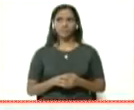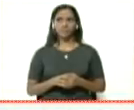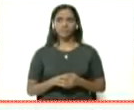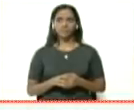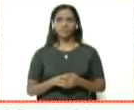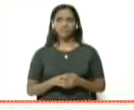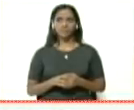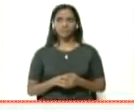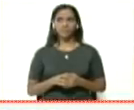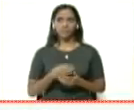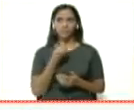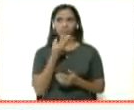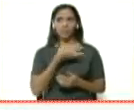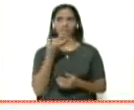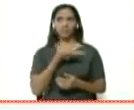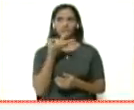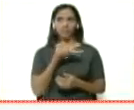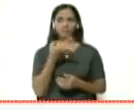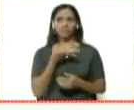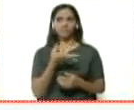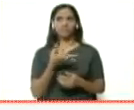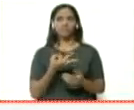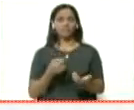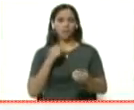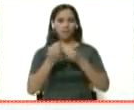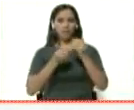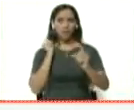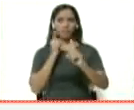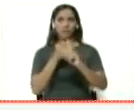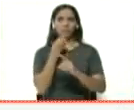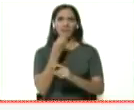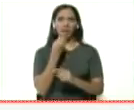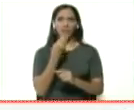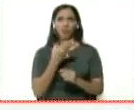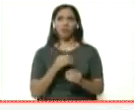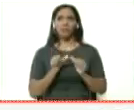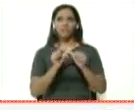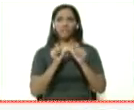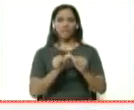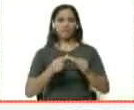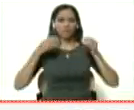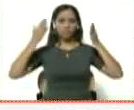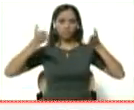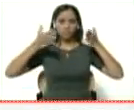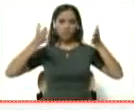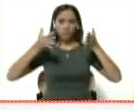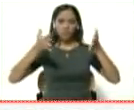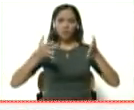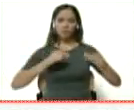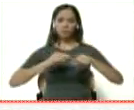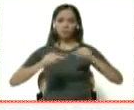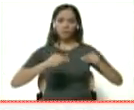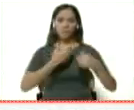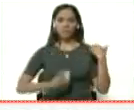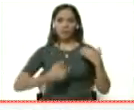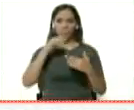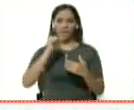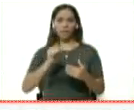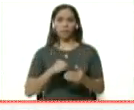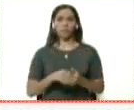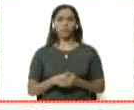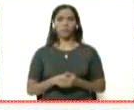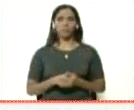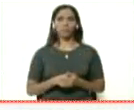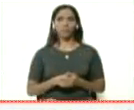Muy buenas tardes. El contacto lo establecemos desde el Palacio de Miraflores. Siguiendo instrucciones del presidente de la República Bolivariana de Venezuela,